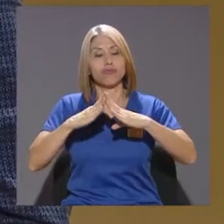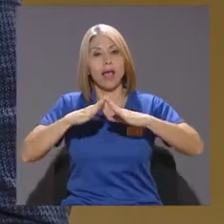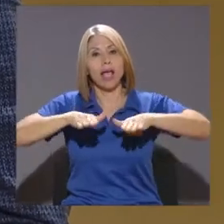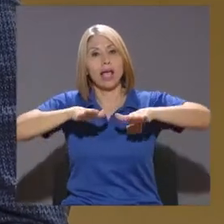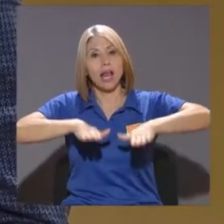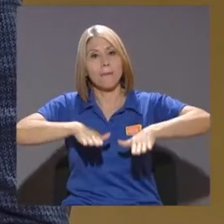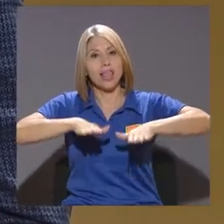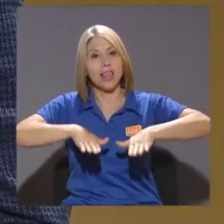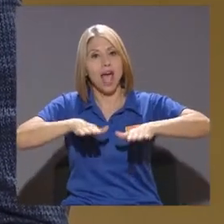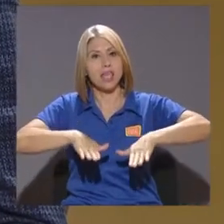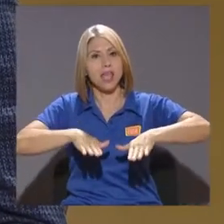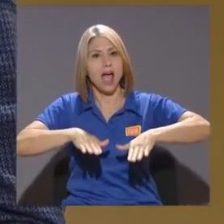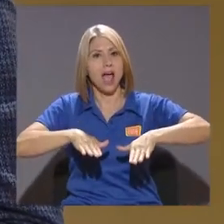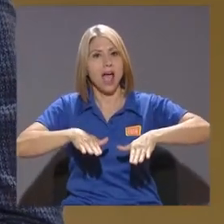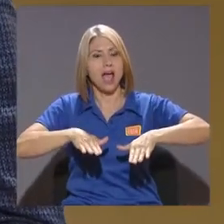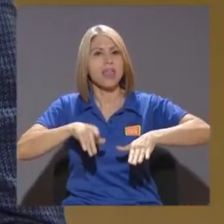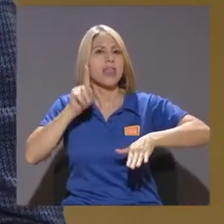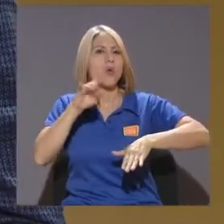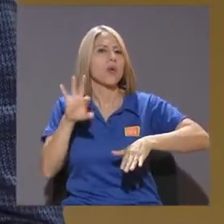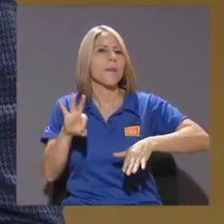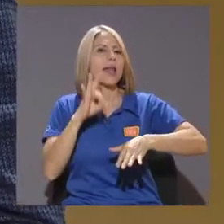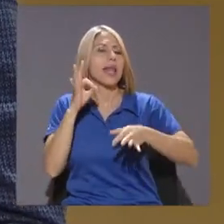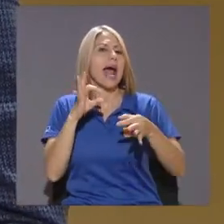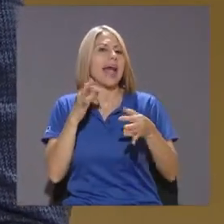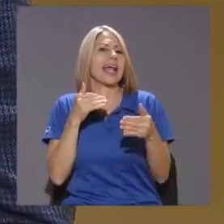manera casi accidental